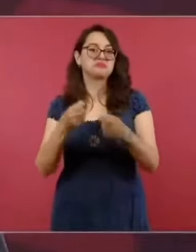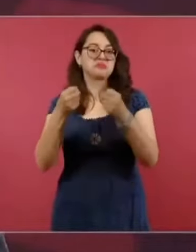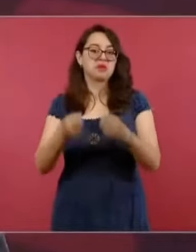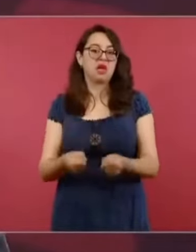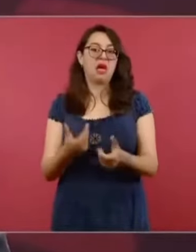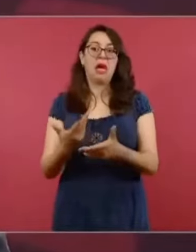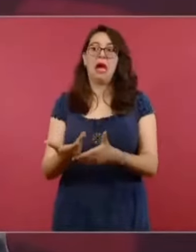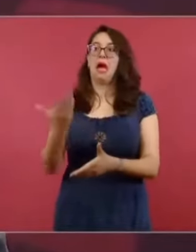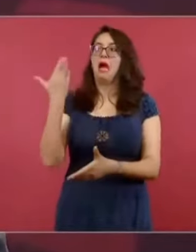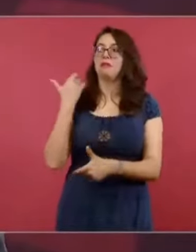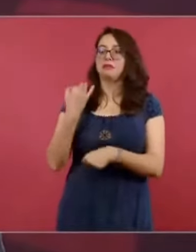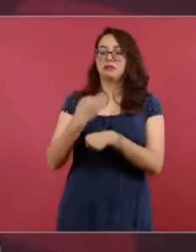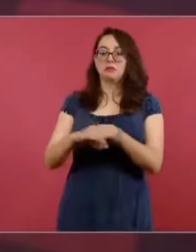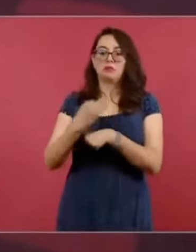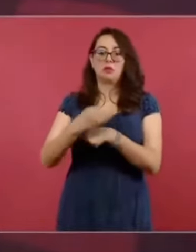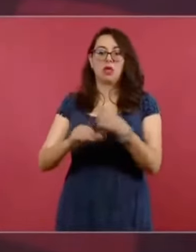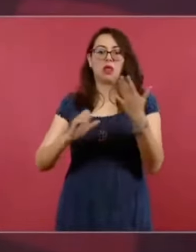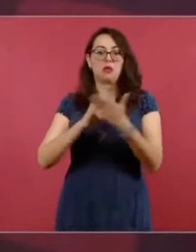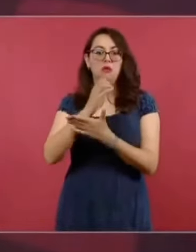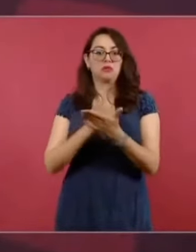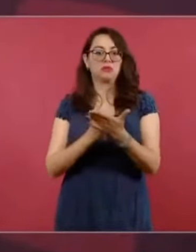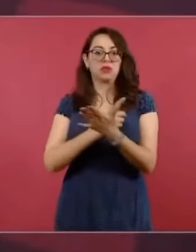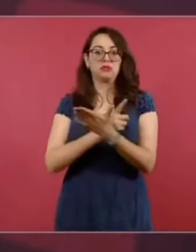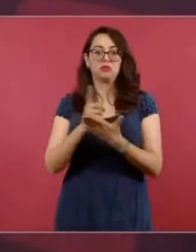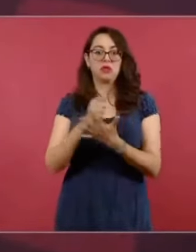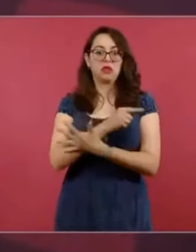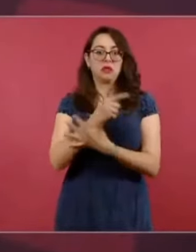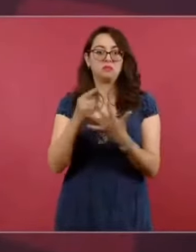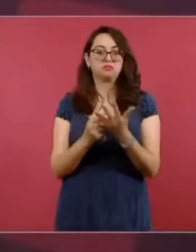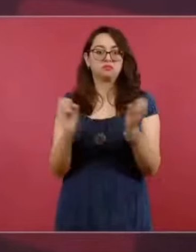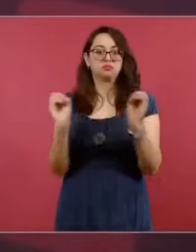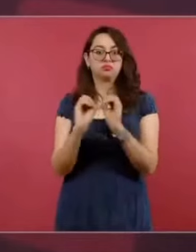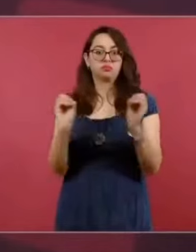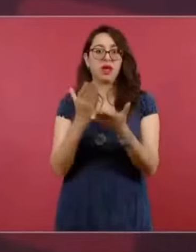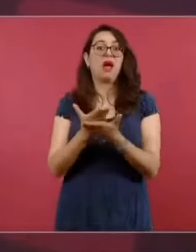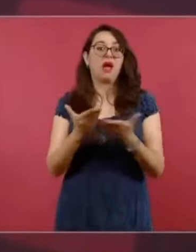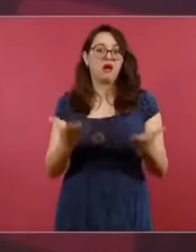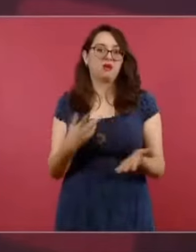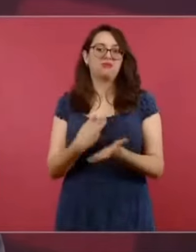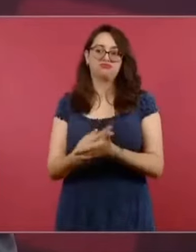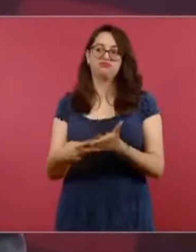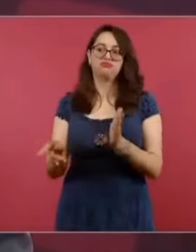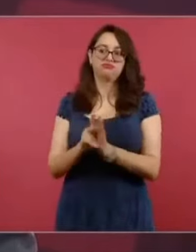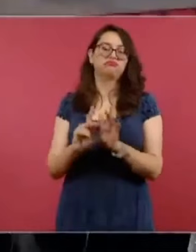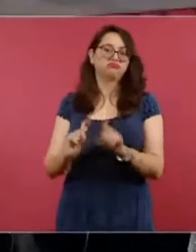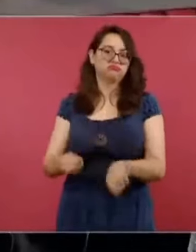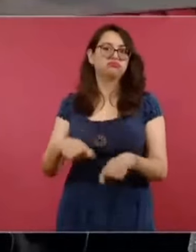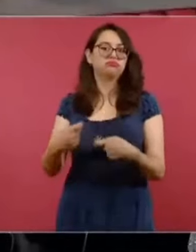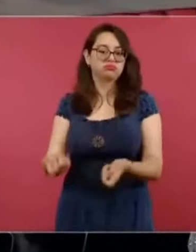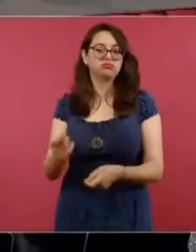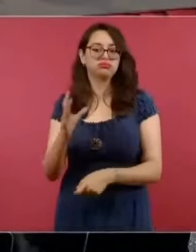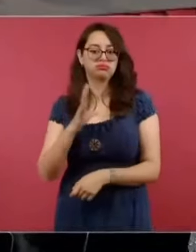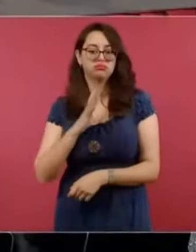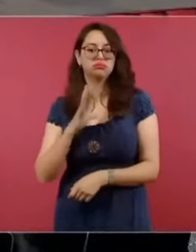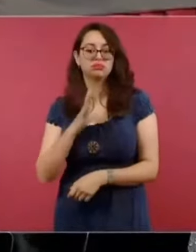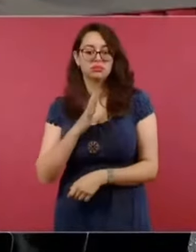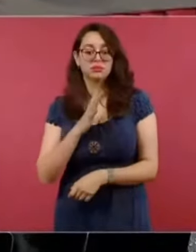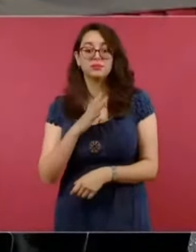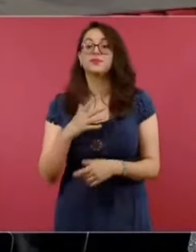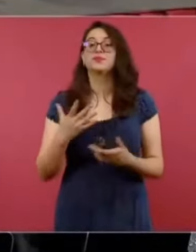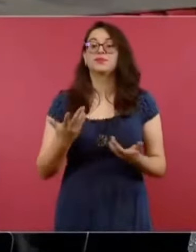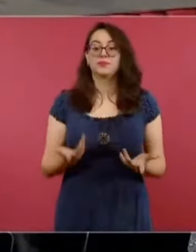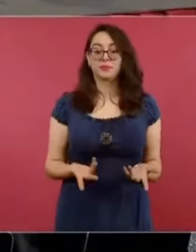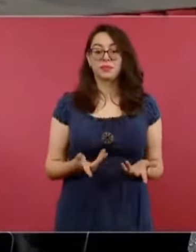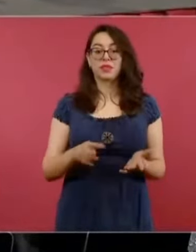eventuales y sin ninguna prestación. En Tamaulipas, este respaldo aunado a